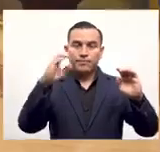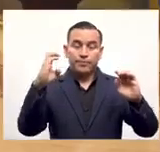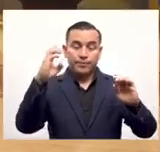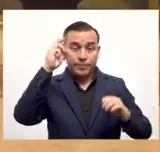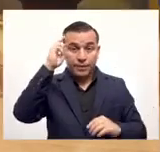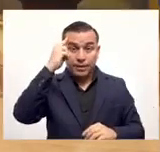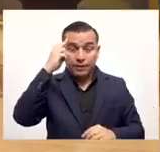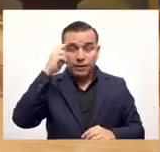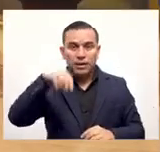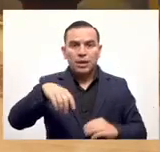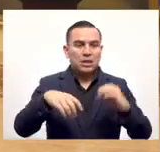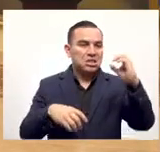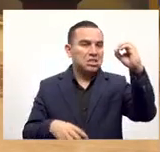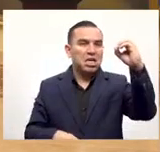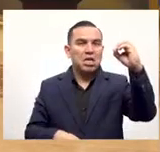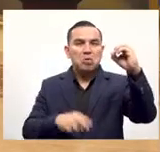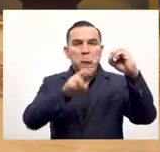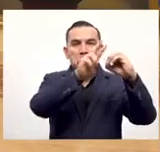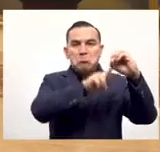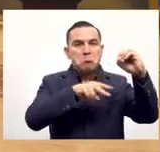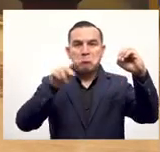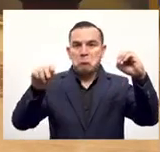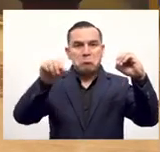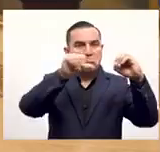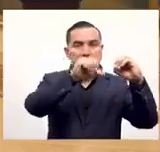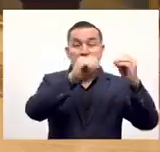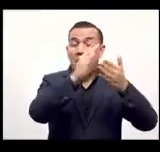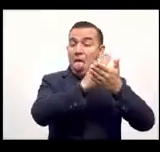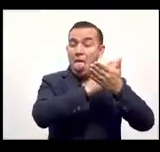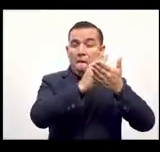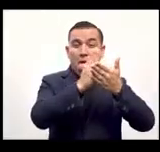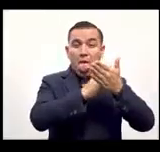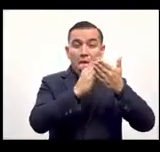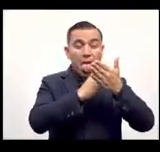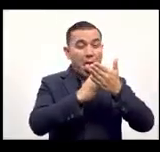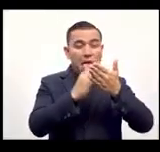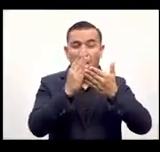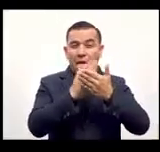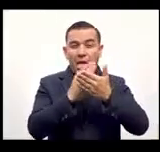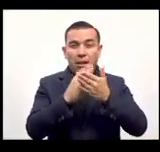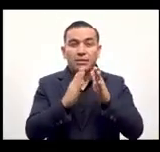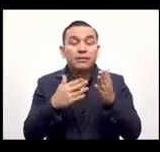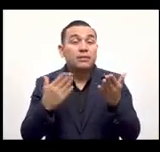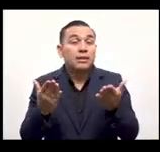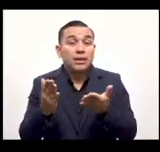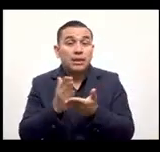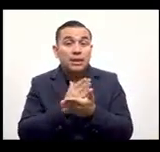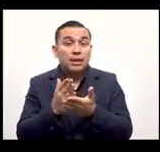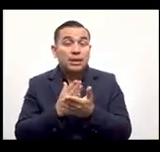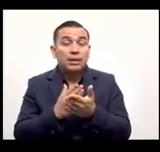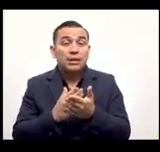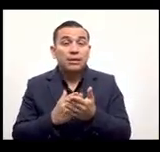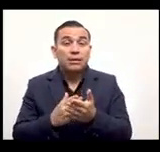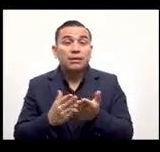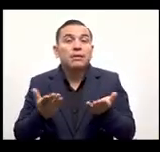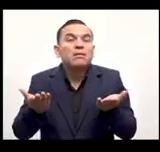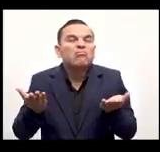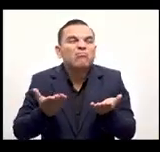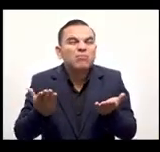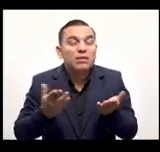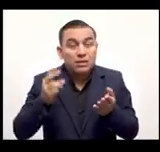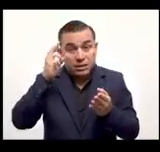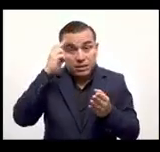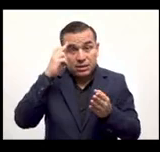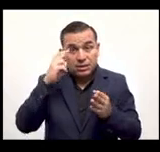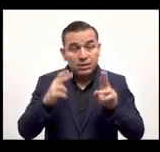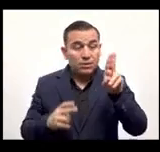izquierda él tiene 0 dólares ahorita porque nadie le ha mandado dólares con remesas él no ha depositado dólares no ha hecho una transacción o una